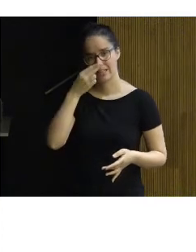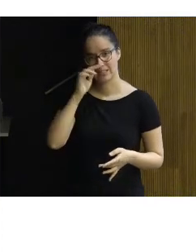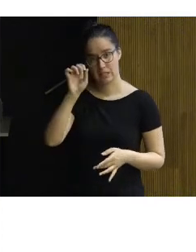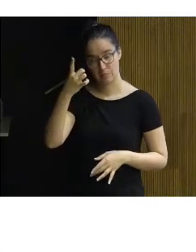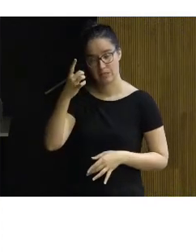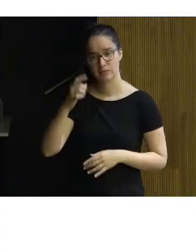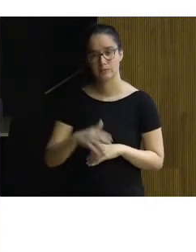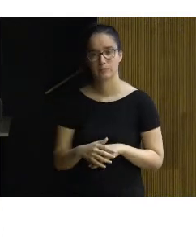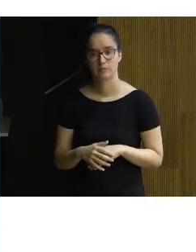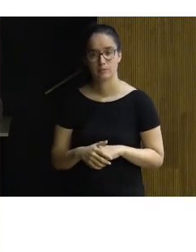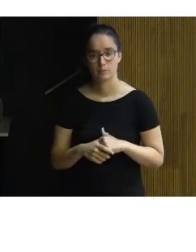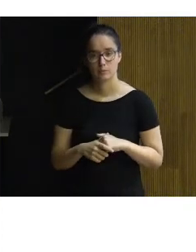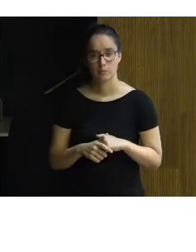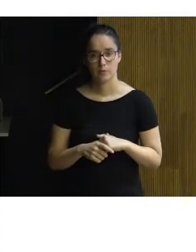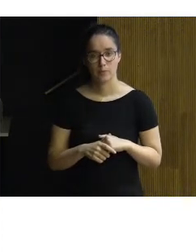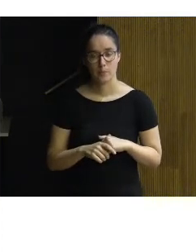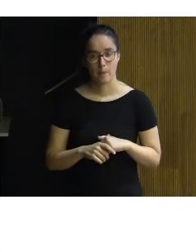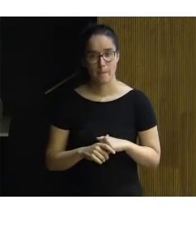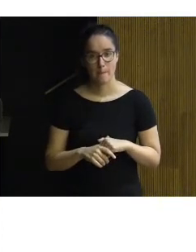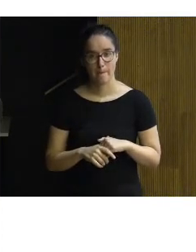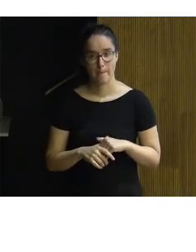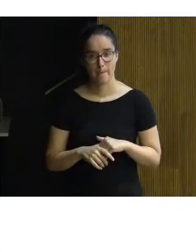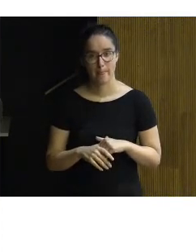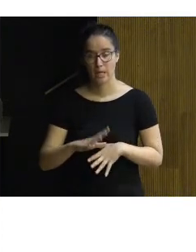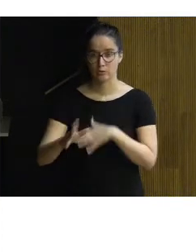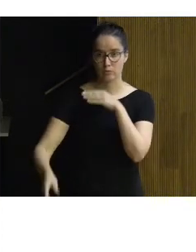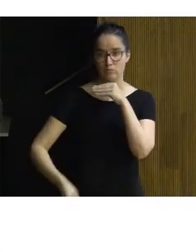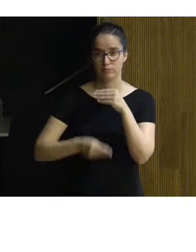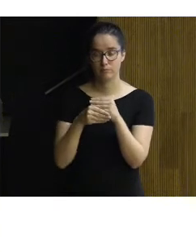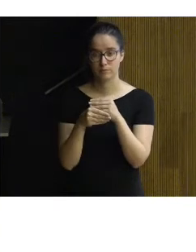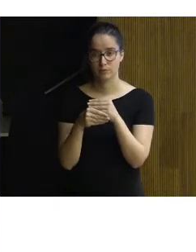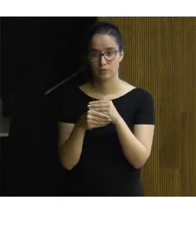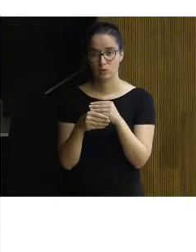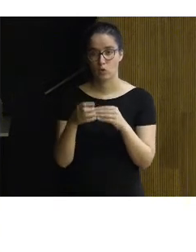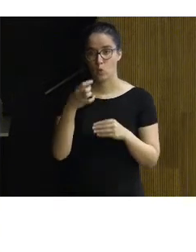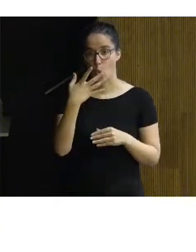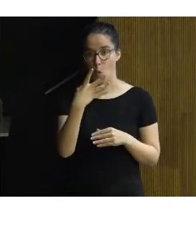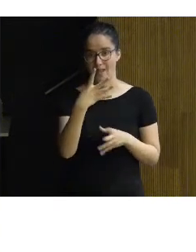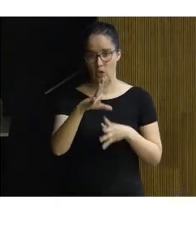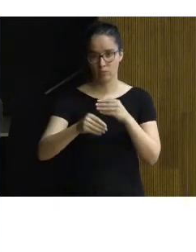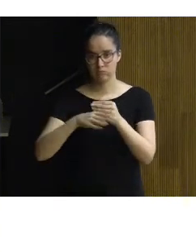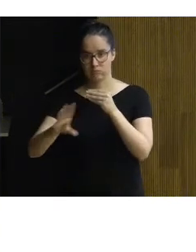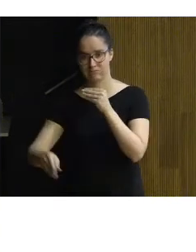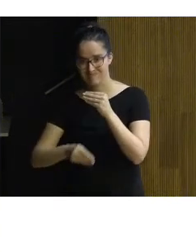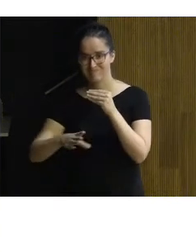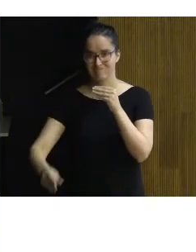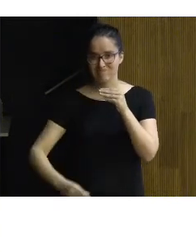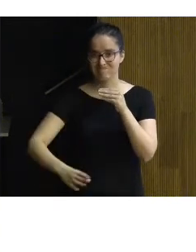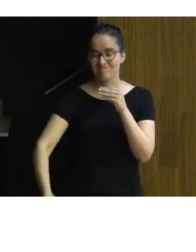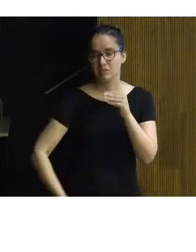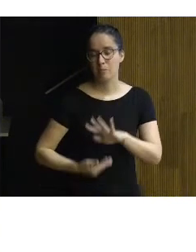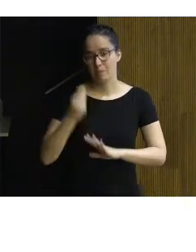interés. Esto está complementado con cuatro anexos que entendemos que